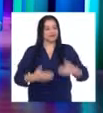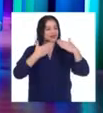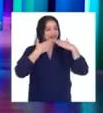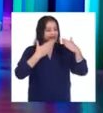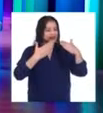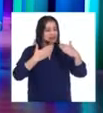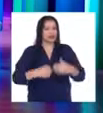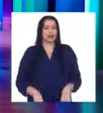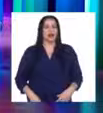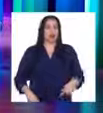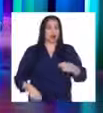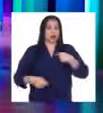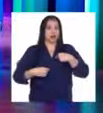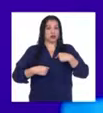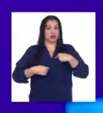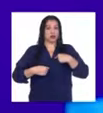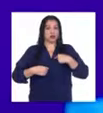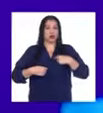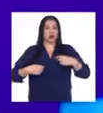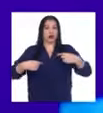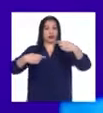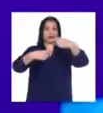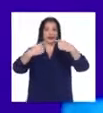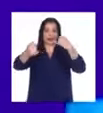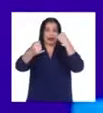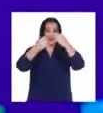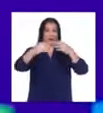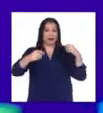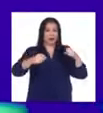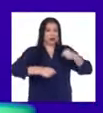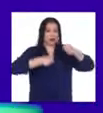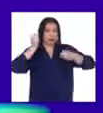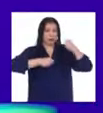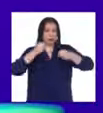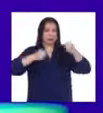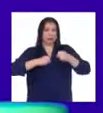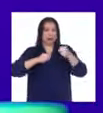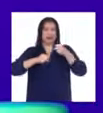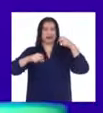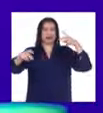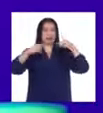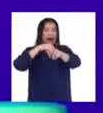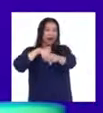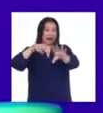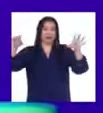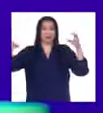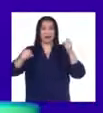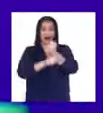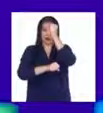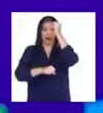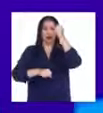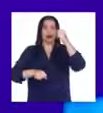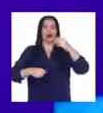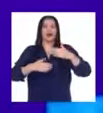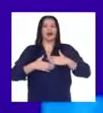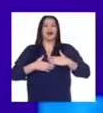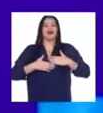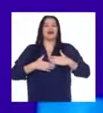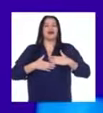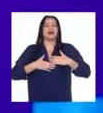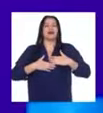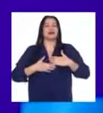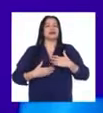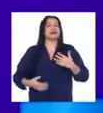Cuando cruzo la meta con la blanquirroja en el pecho es un sentimiento difícil de